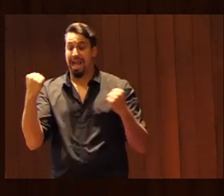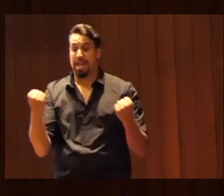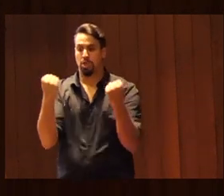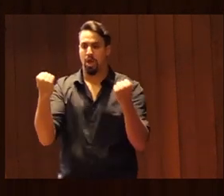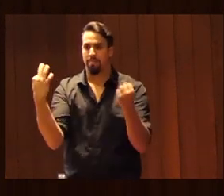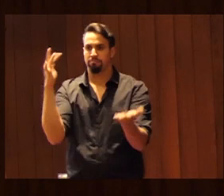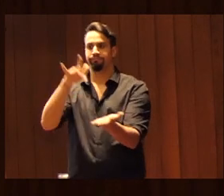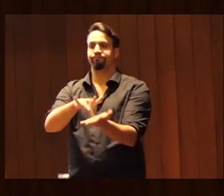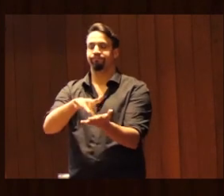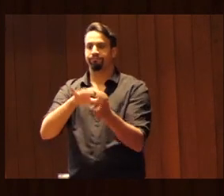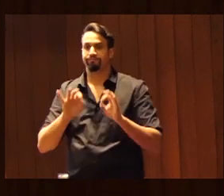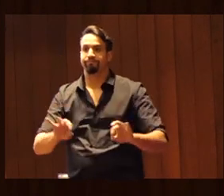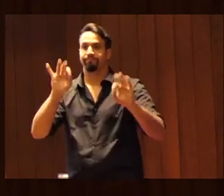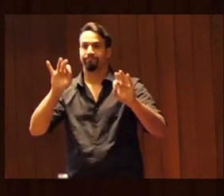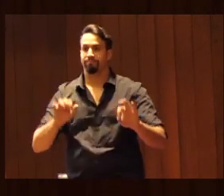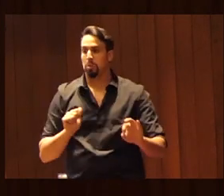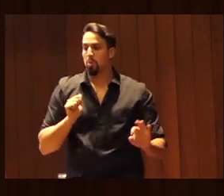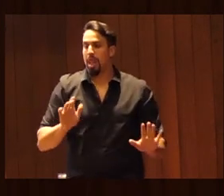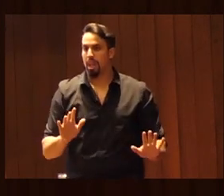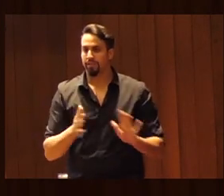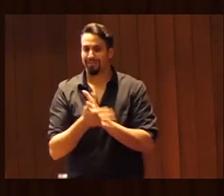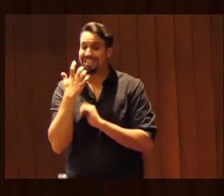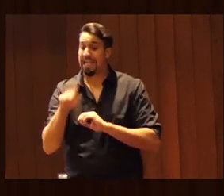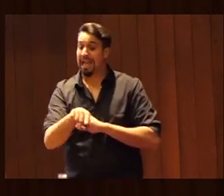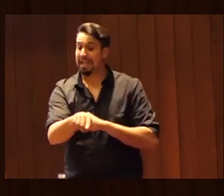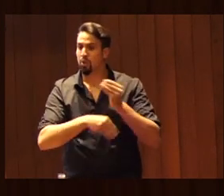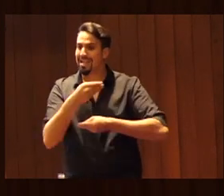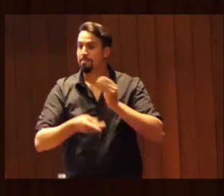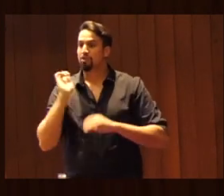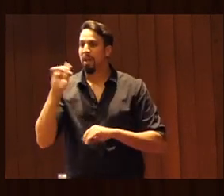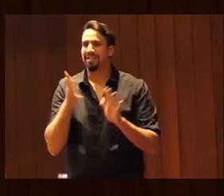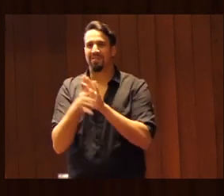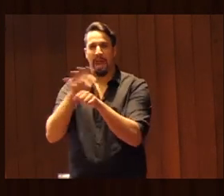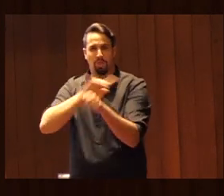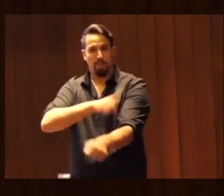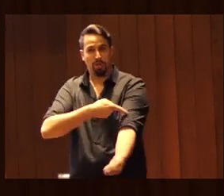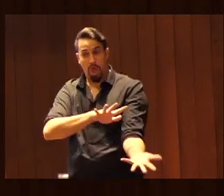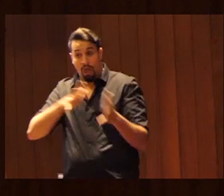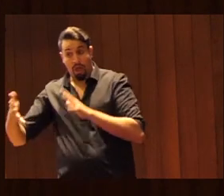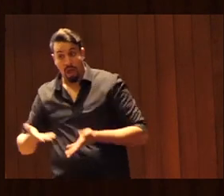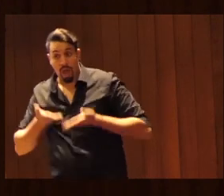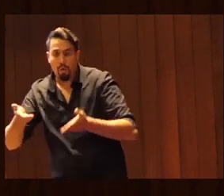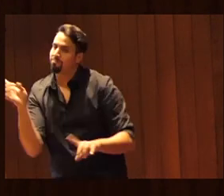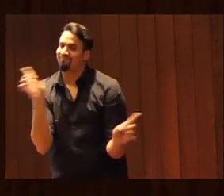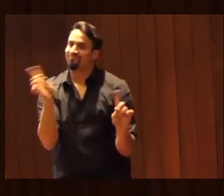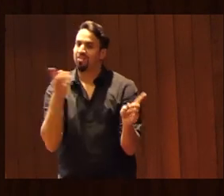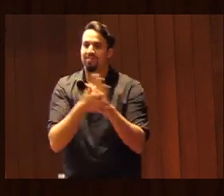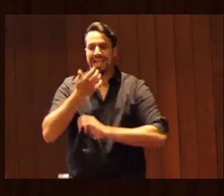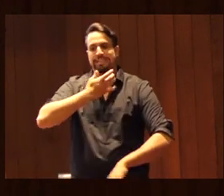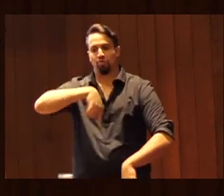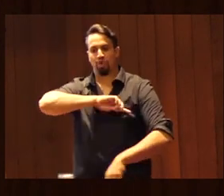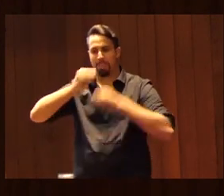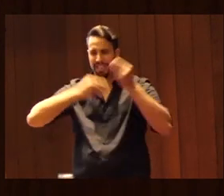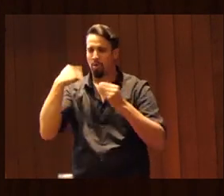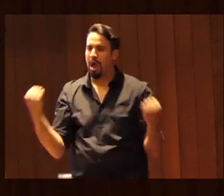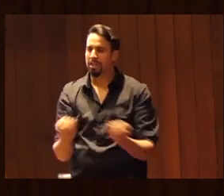es decir, si solo aplicamos acciones puntuales no estamos transformando el ámbito deportivo. Cuando pensamos en alguna acción que vamos a hacer para